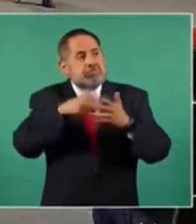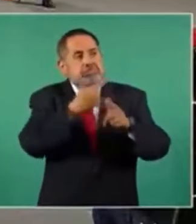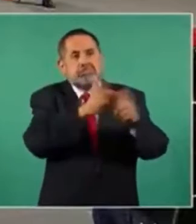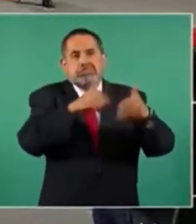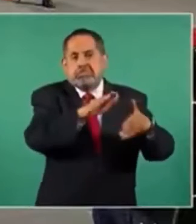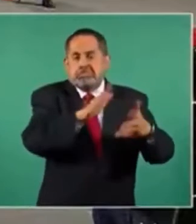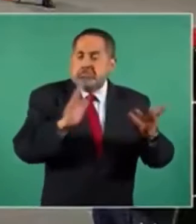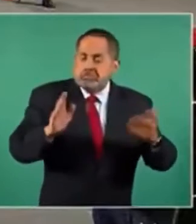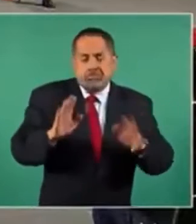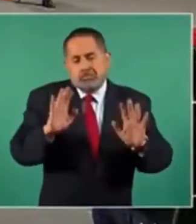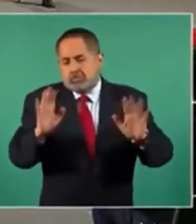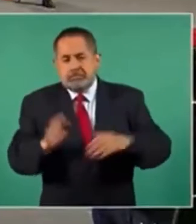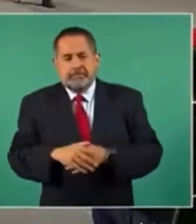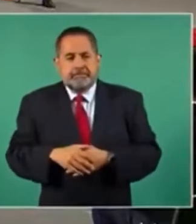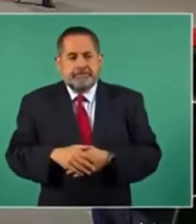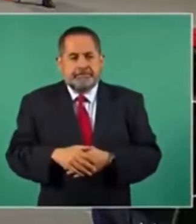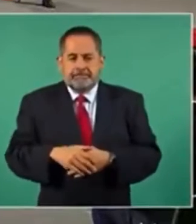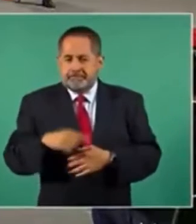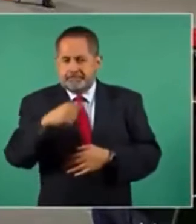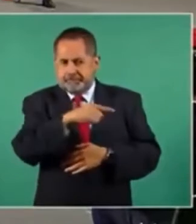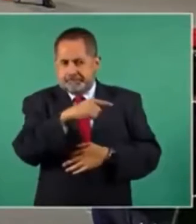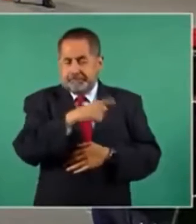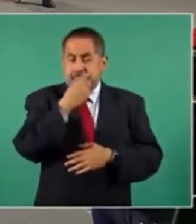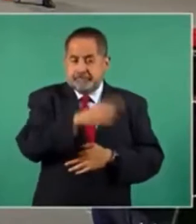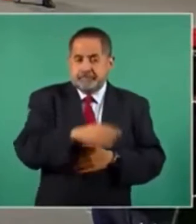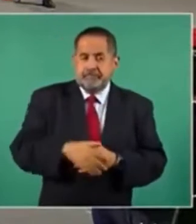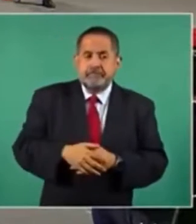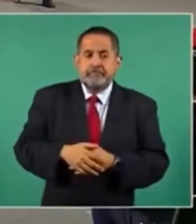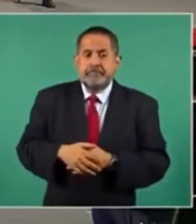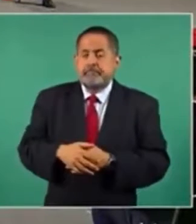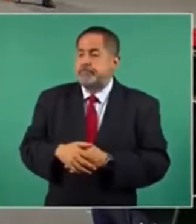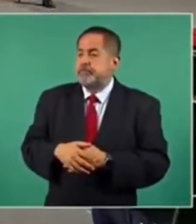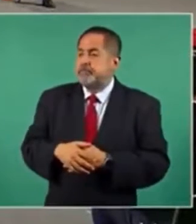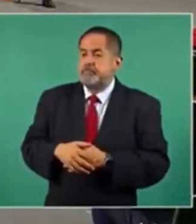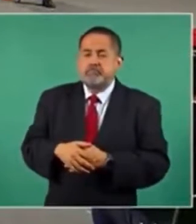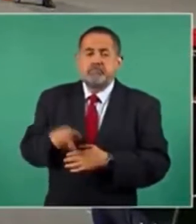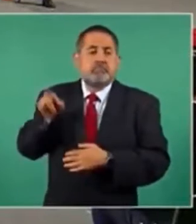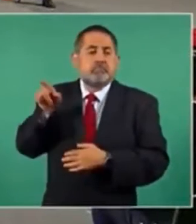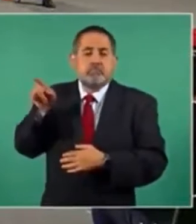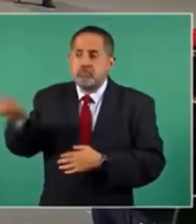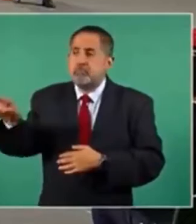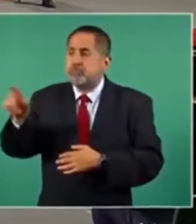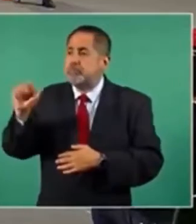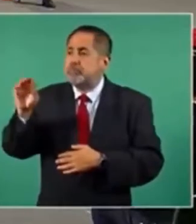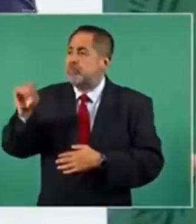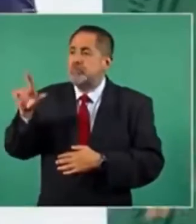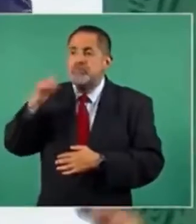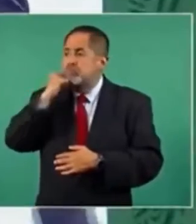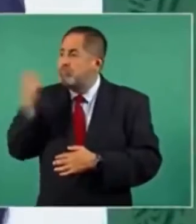La razón de fondo no quiere que sea candidato en el 2024.